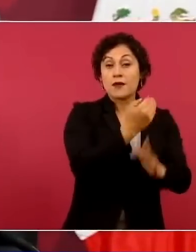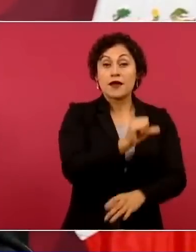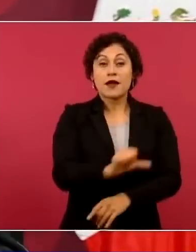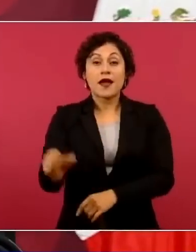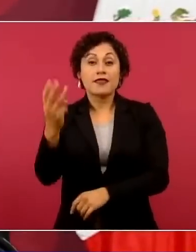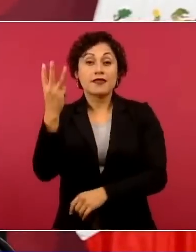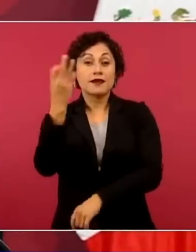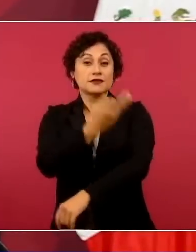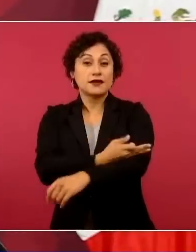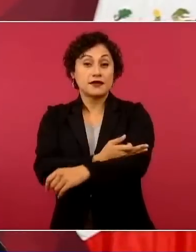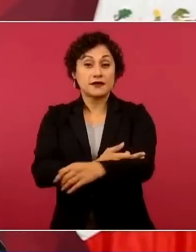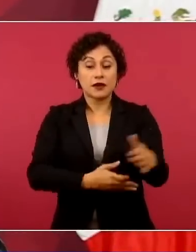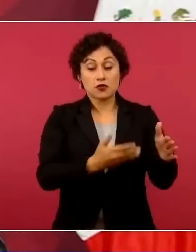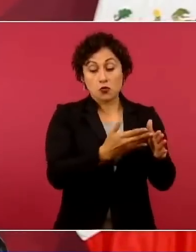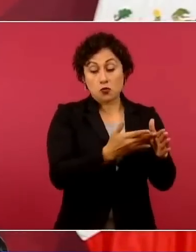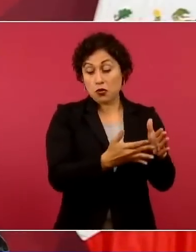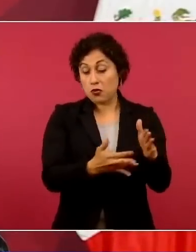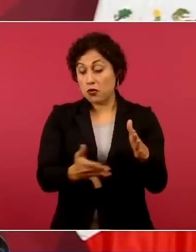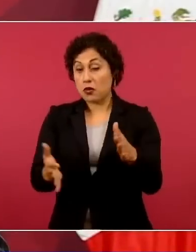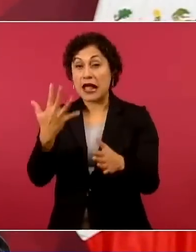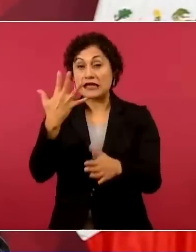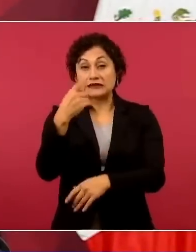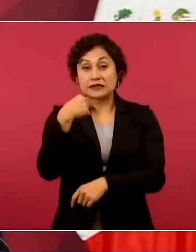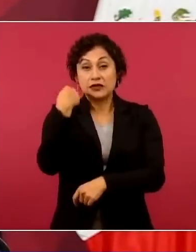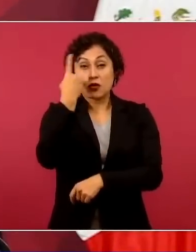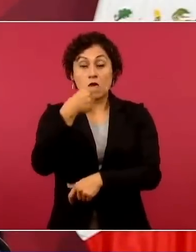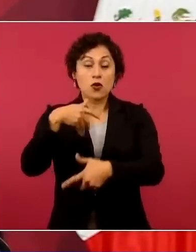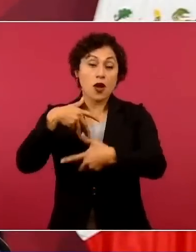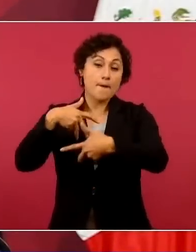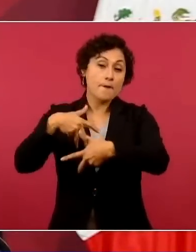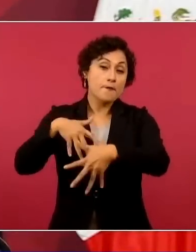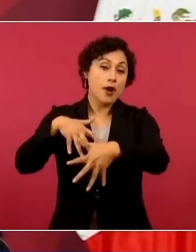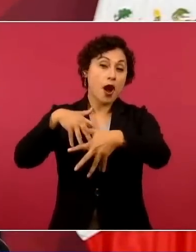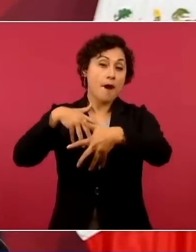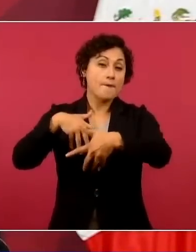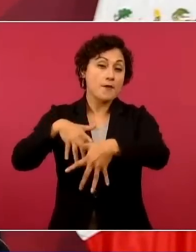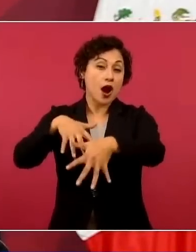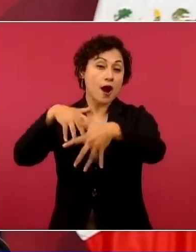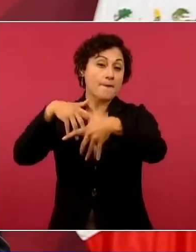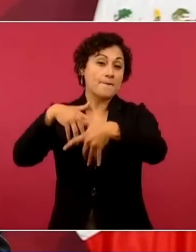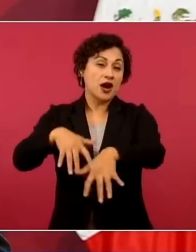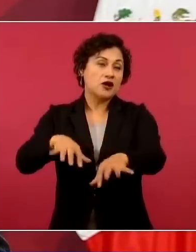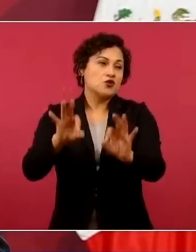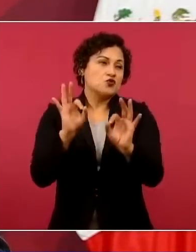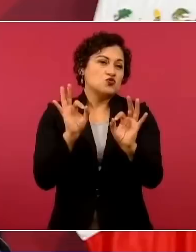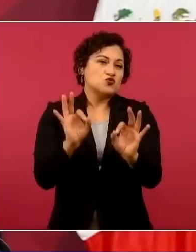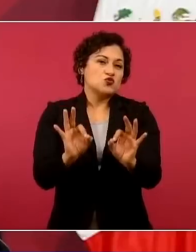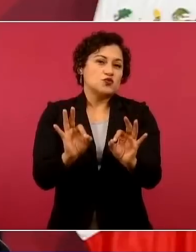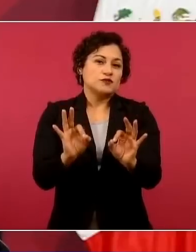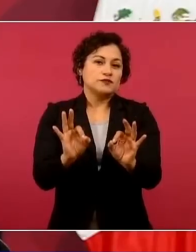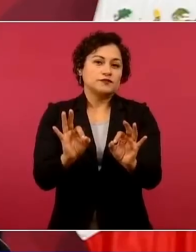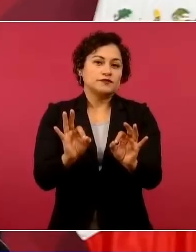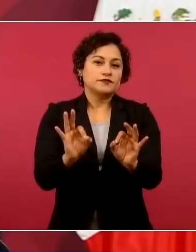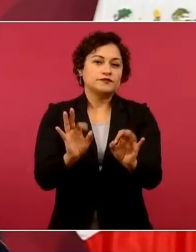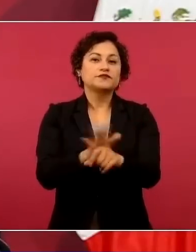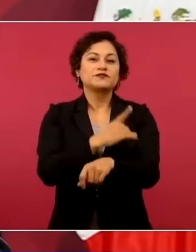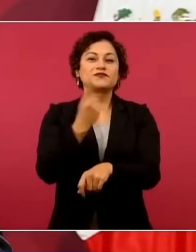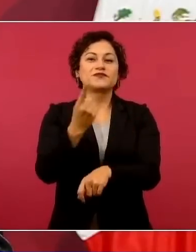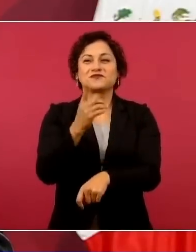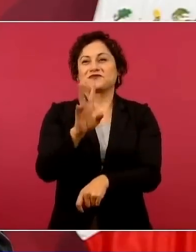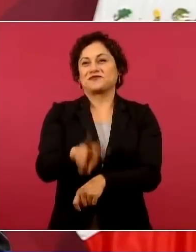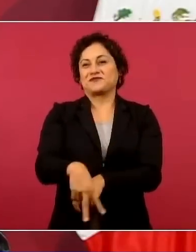en una marcha muy peculiar, porque no no podíamos marchar,